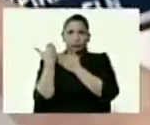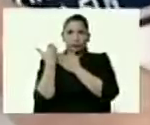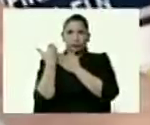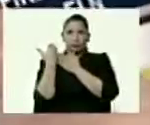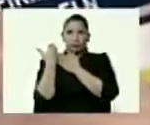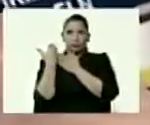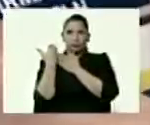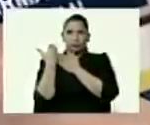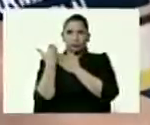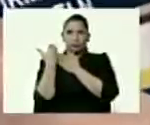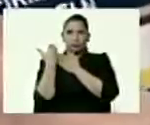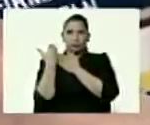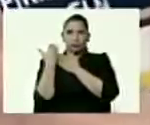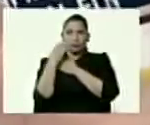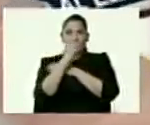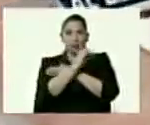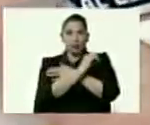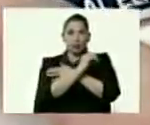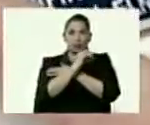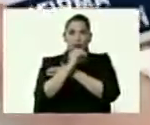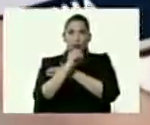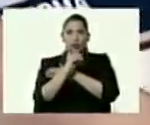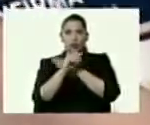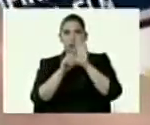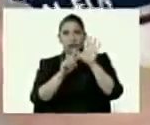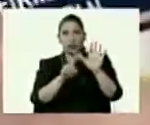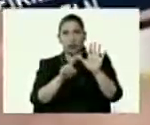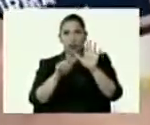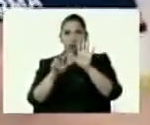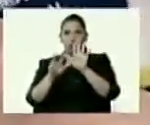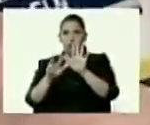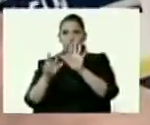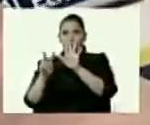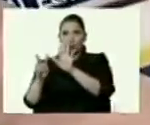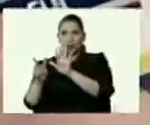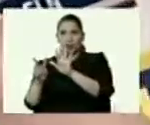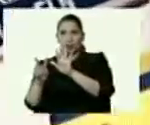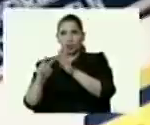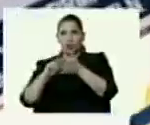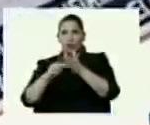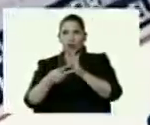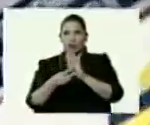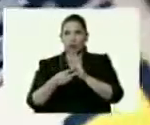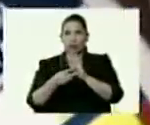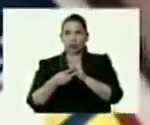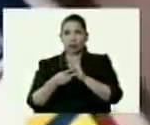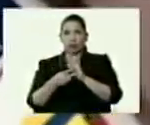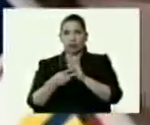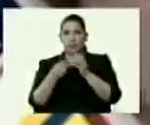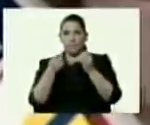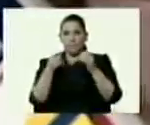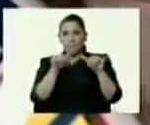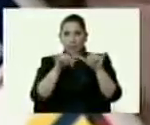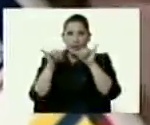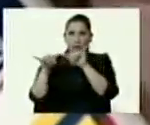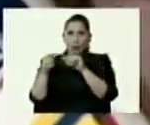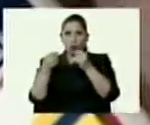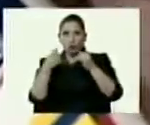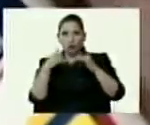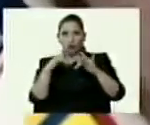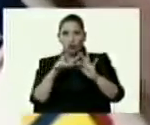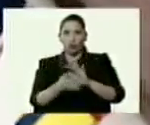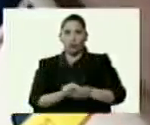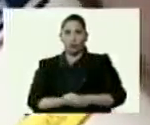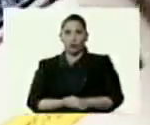Dice 00687, es decir, colocan el mismo número del radiograma